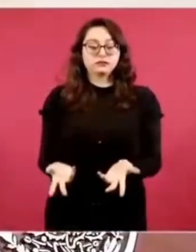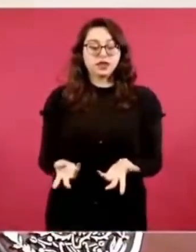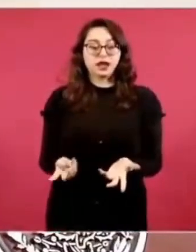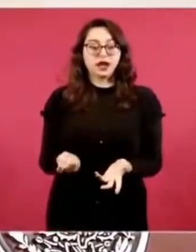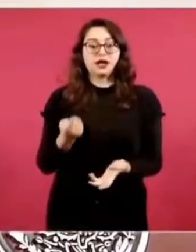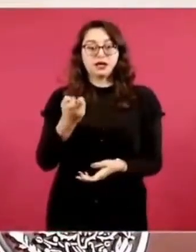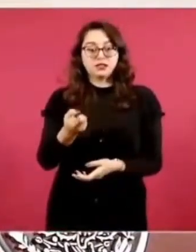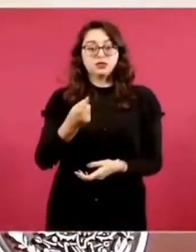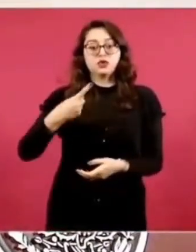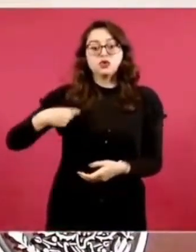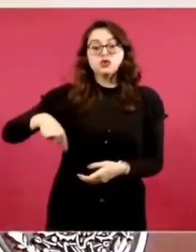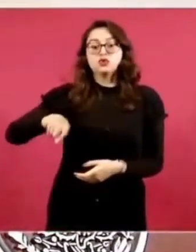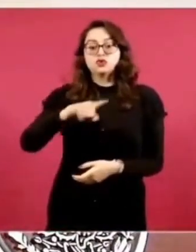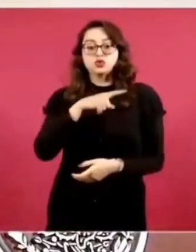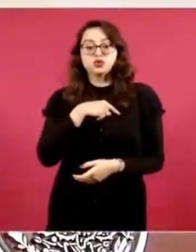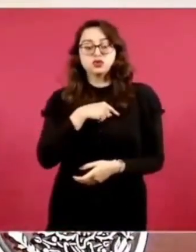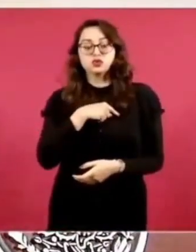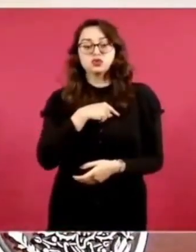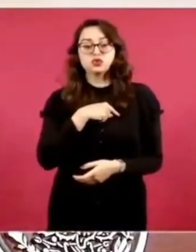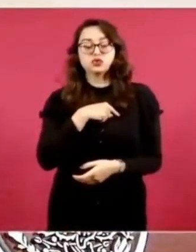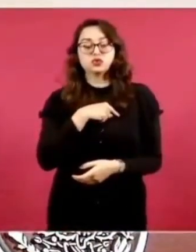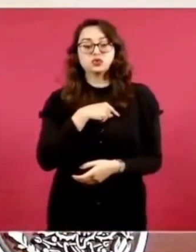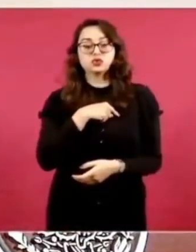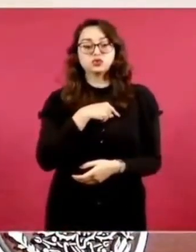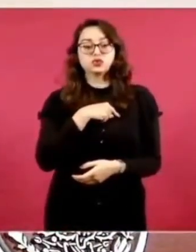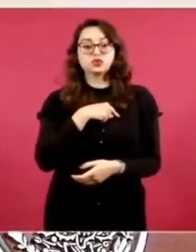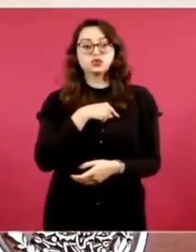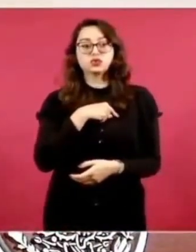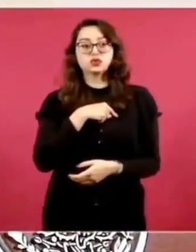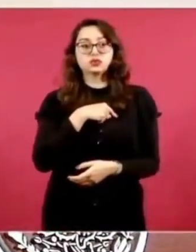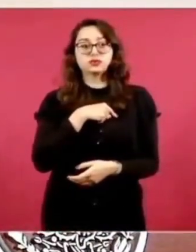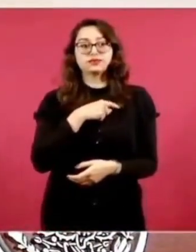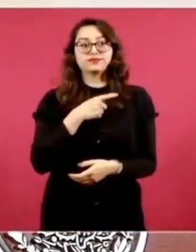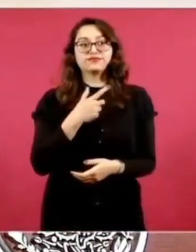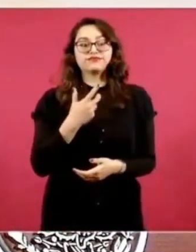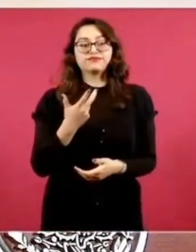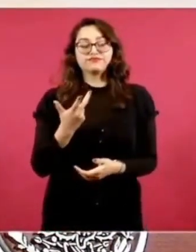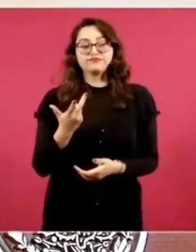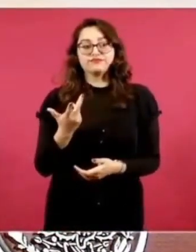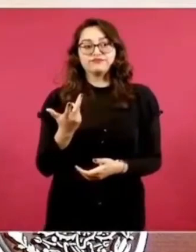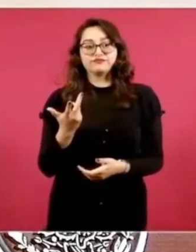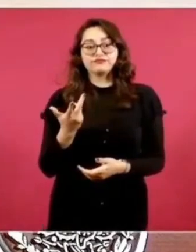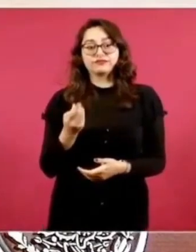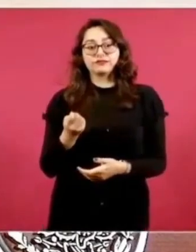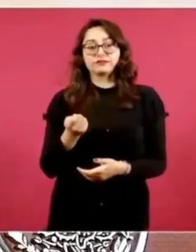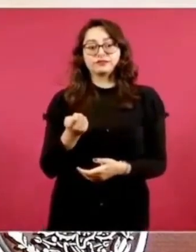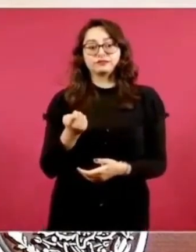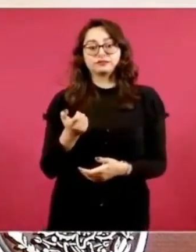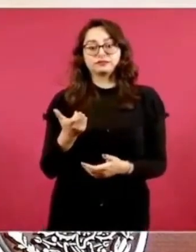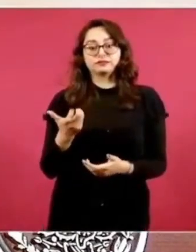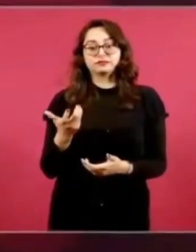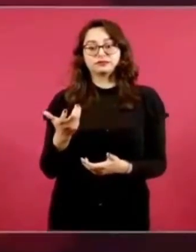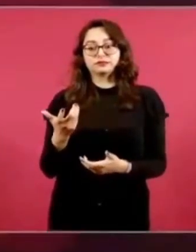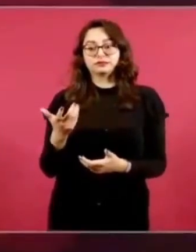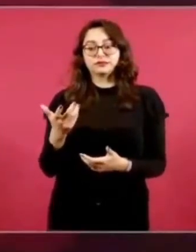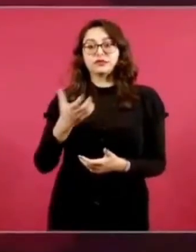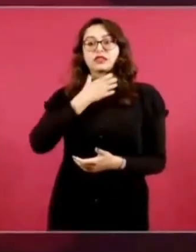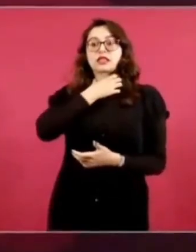que no funcione bien,